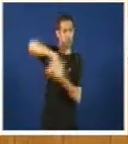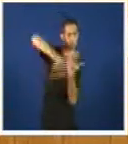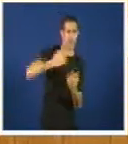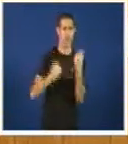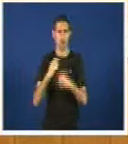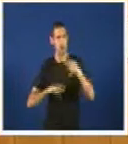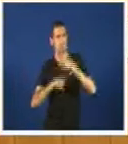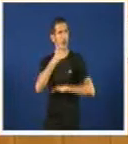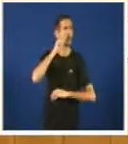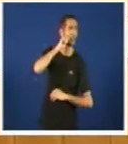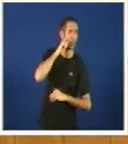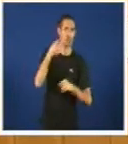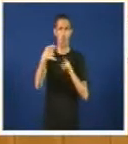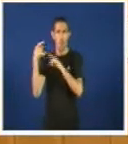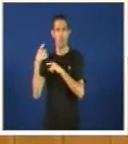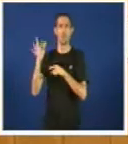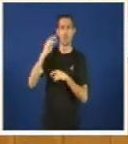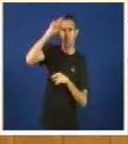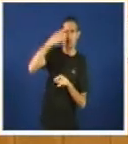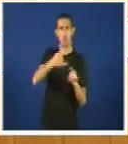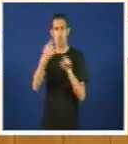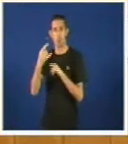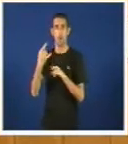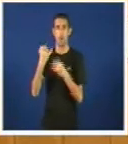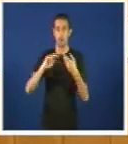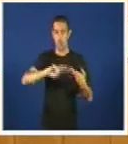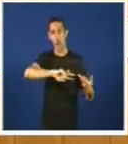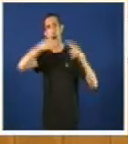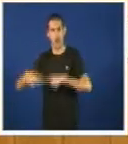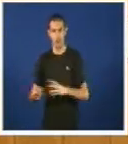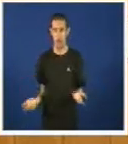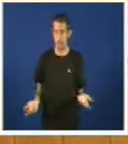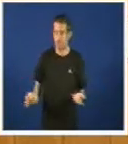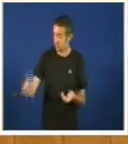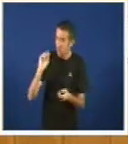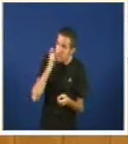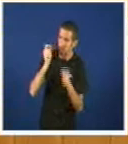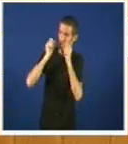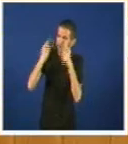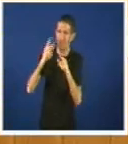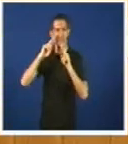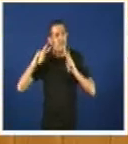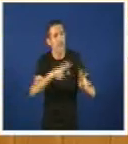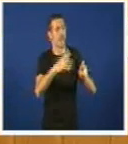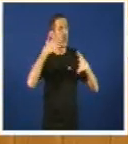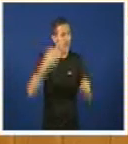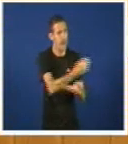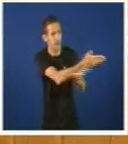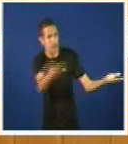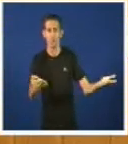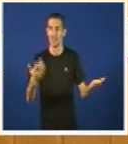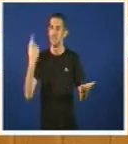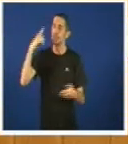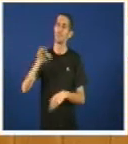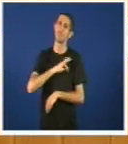o turismo que iba a reactivar a cultura a realidade é todo o contrario desperten coñezan o mundo real sabe que dixo o señor Núñez